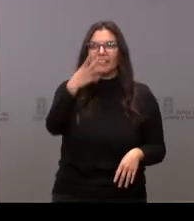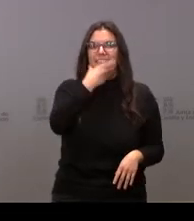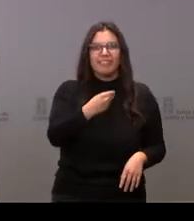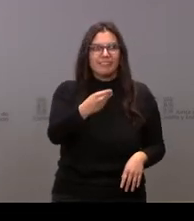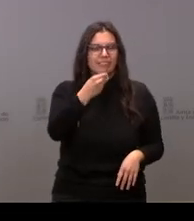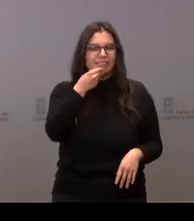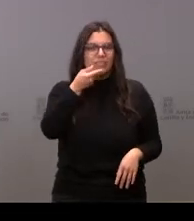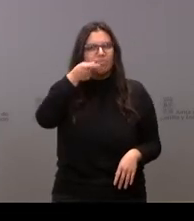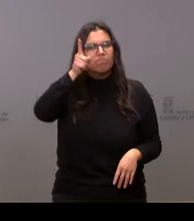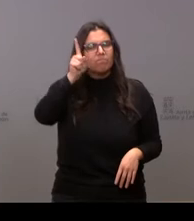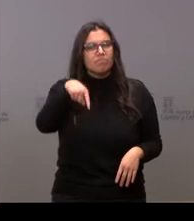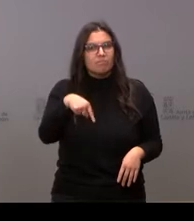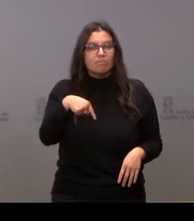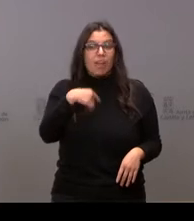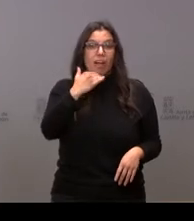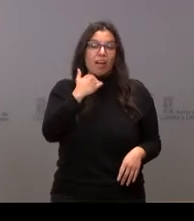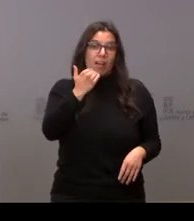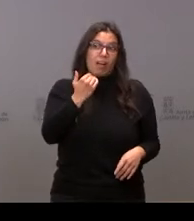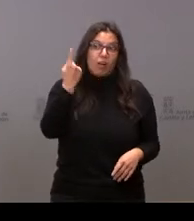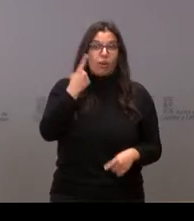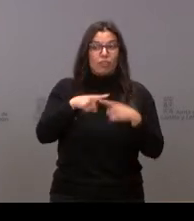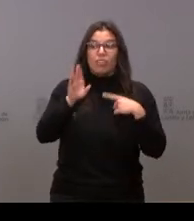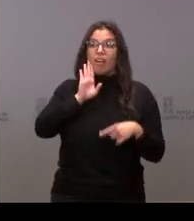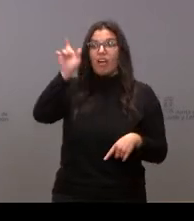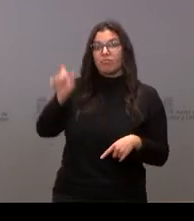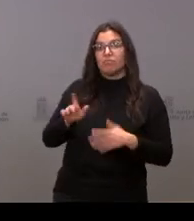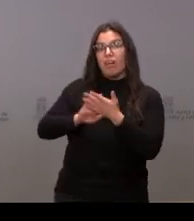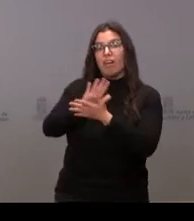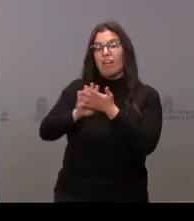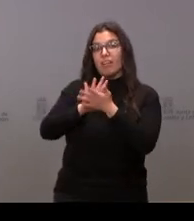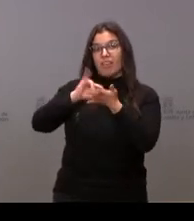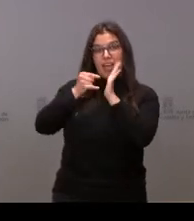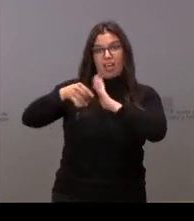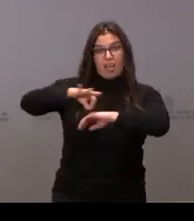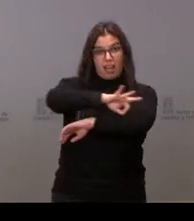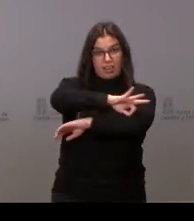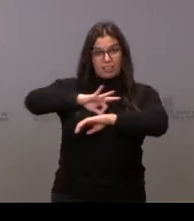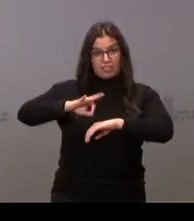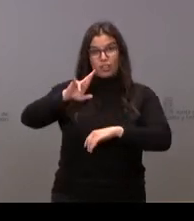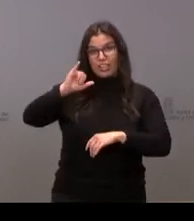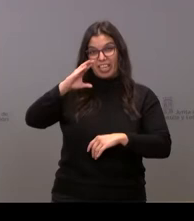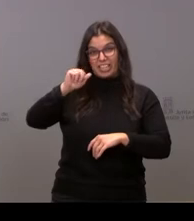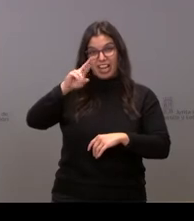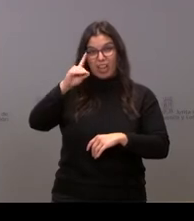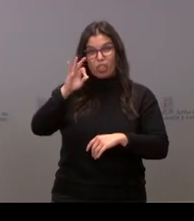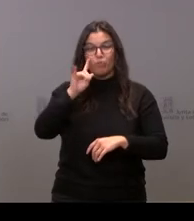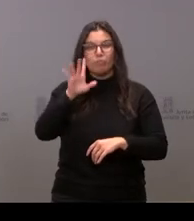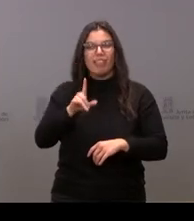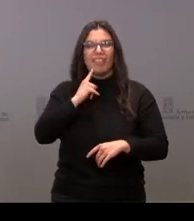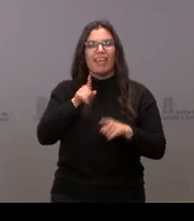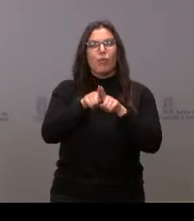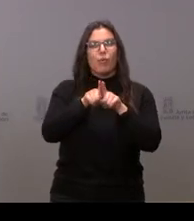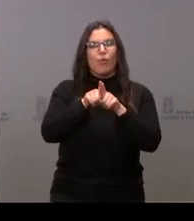y, por supuesto, de algo de lo que hablaba el arquitecto Ricardo, me parece que era el que hablaba del encuentro.